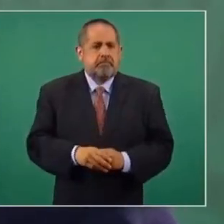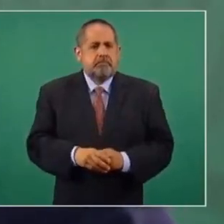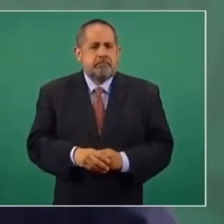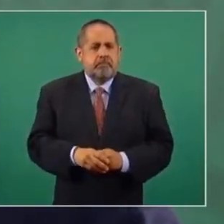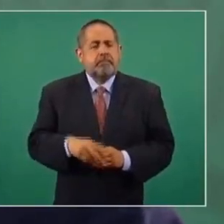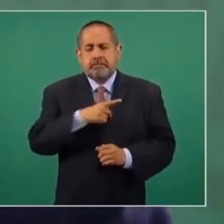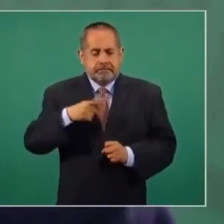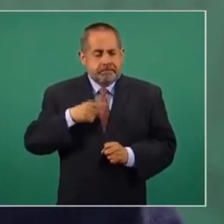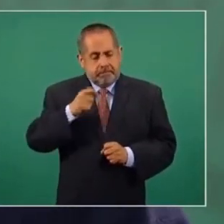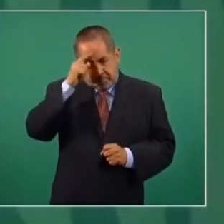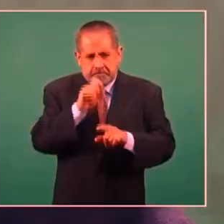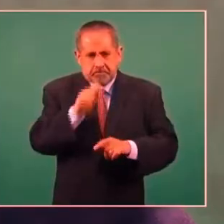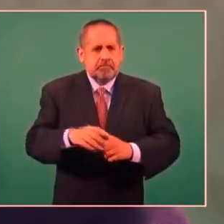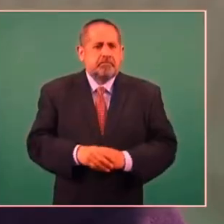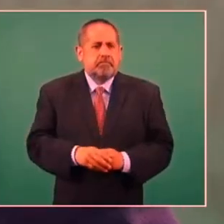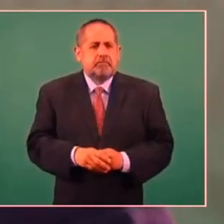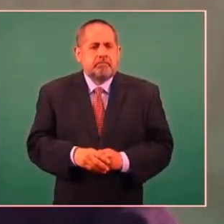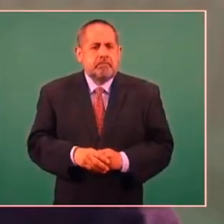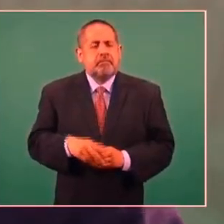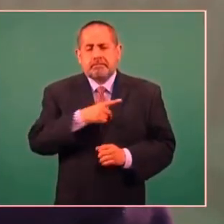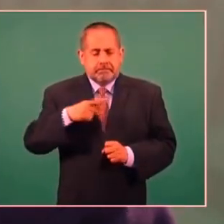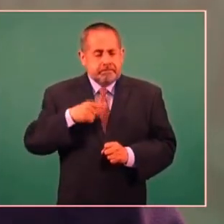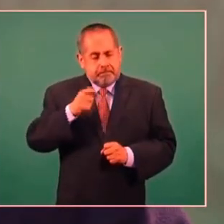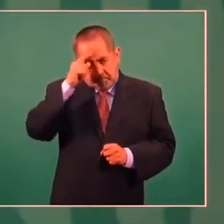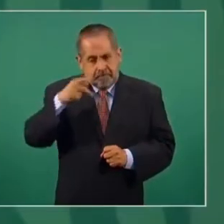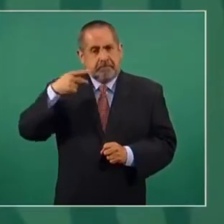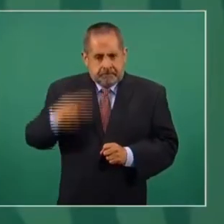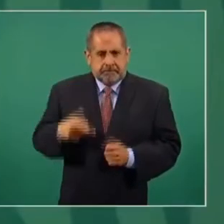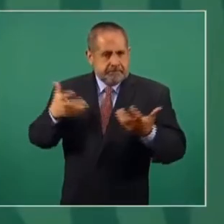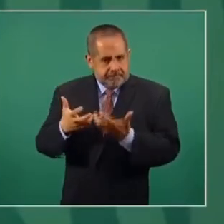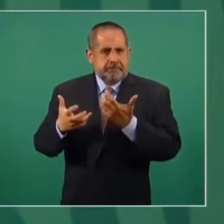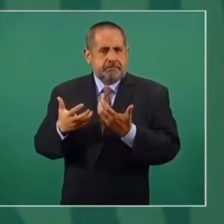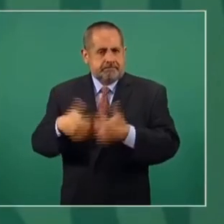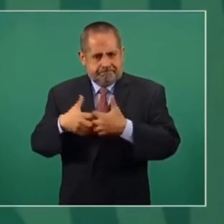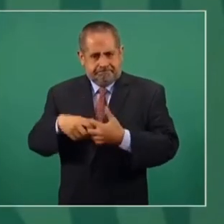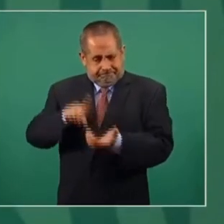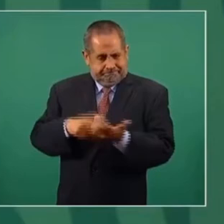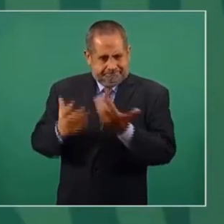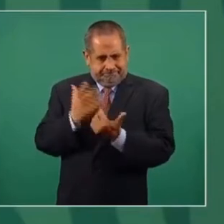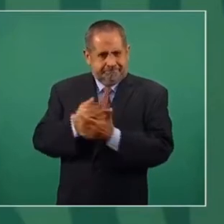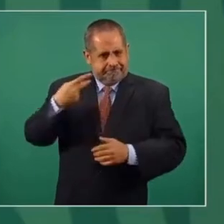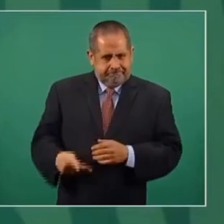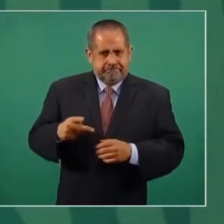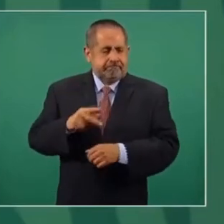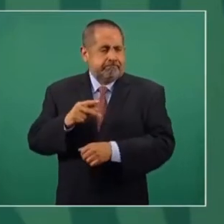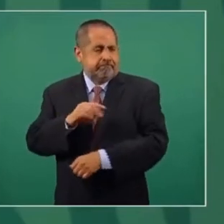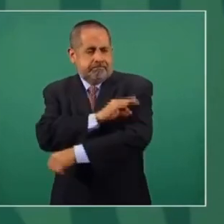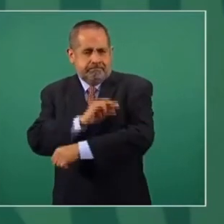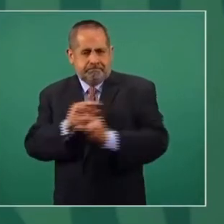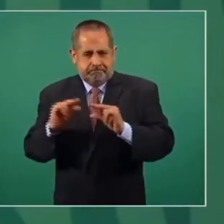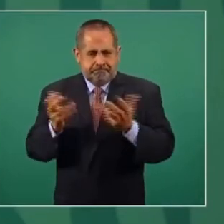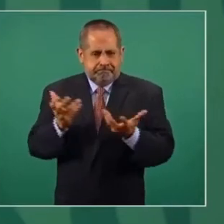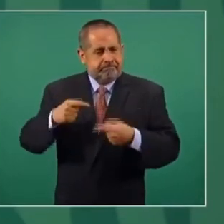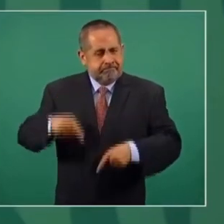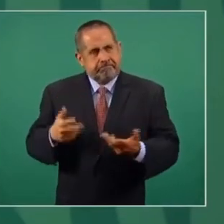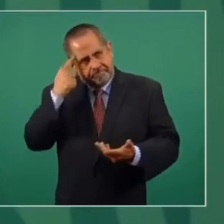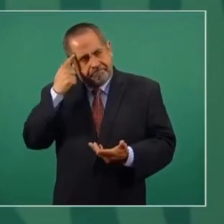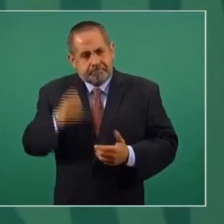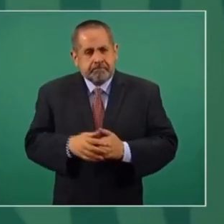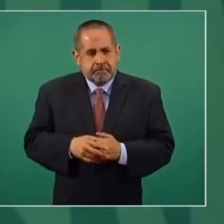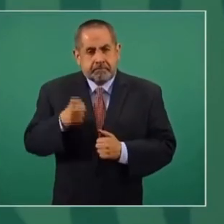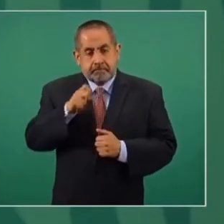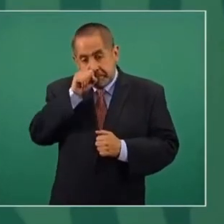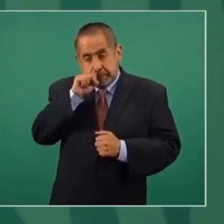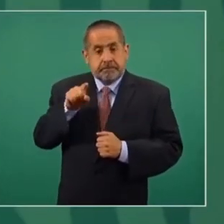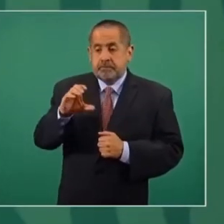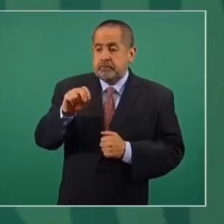Tenemos que tener nuestra vacuna, tenemos que tener nuestra vacuna, tenemos que tener nuestra vacuna. Esto lo está